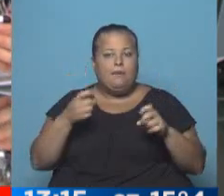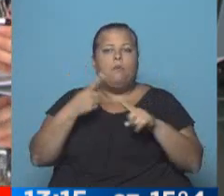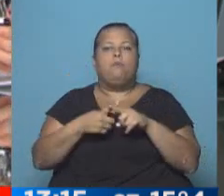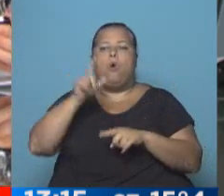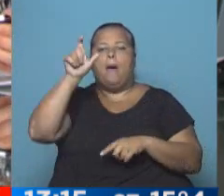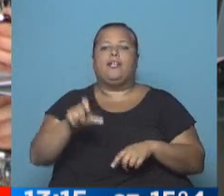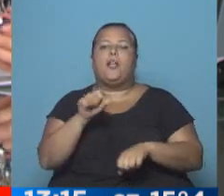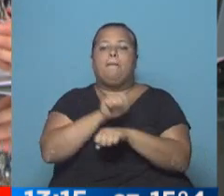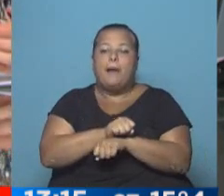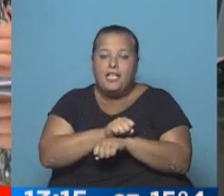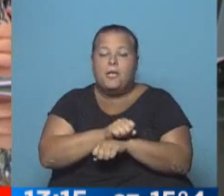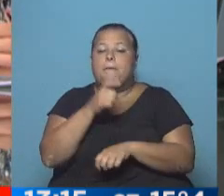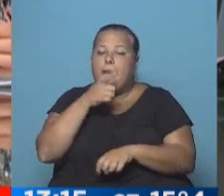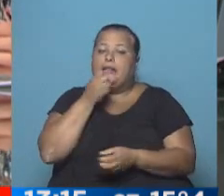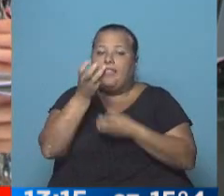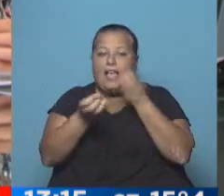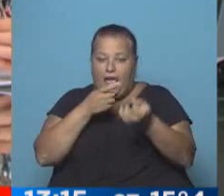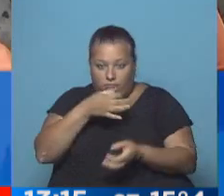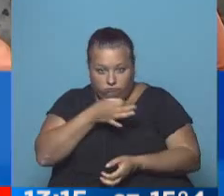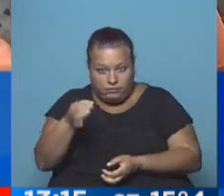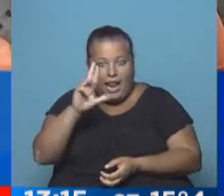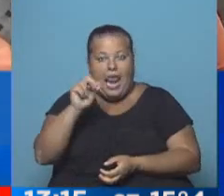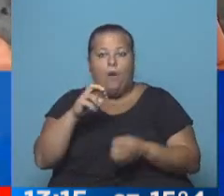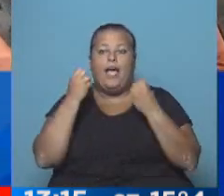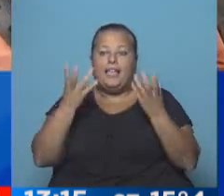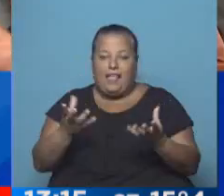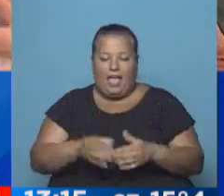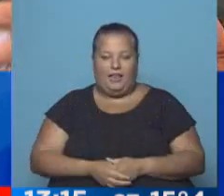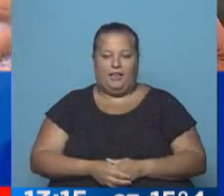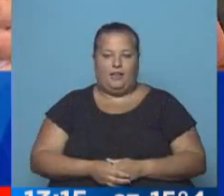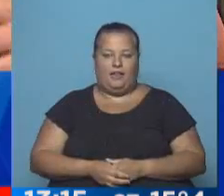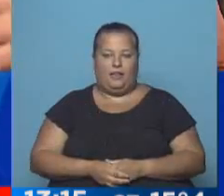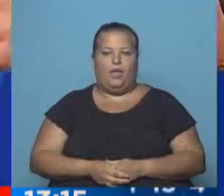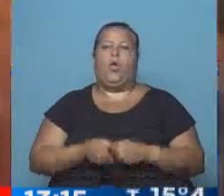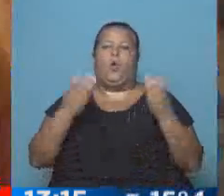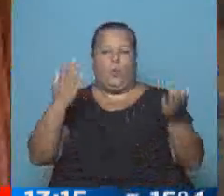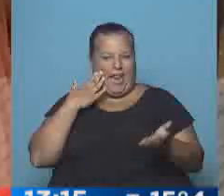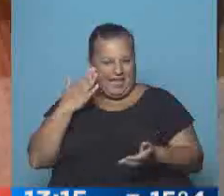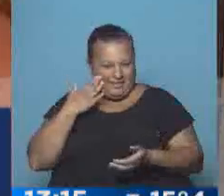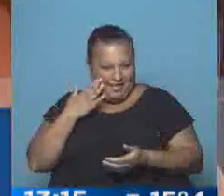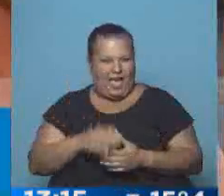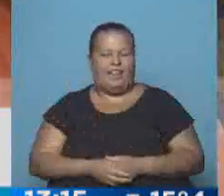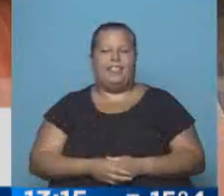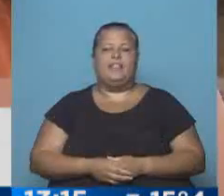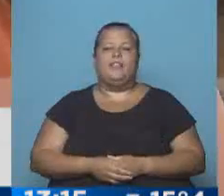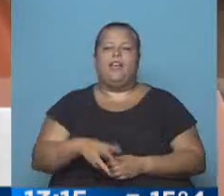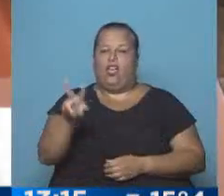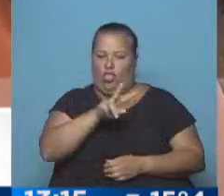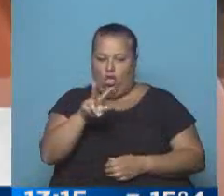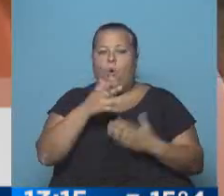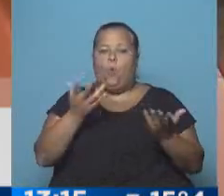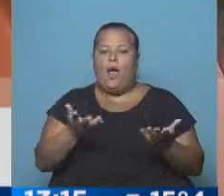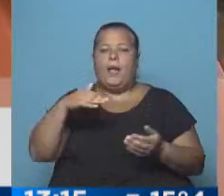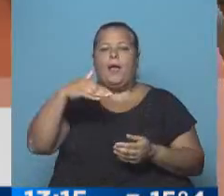la persona que está detenida que estaría declarando. Es así, Laura, ¿cómo te va? Buenas tardes, Agustina, también Roberto.